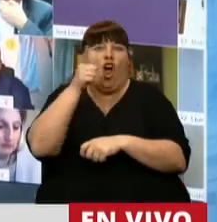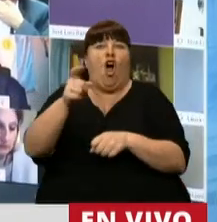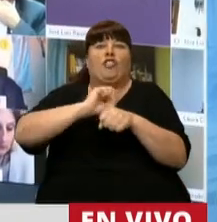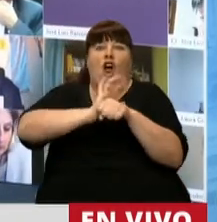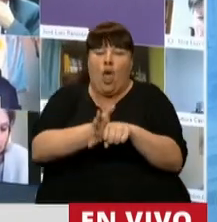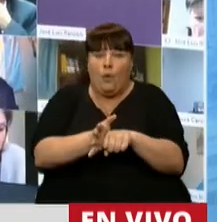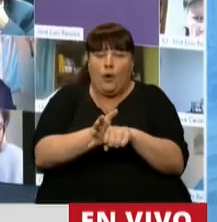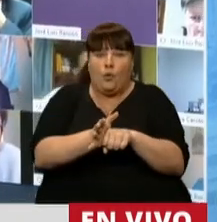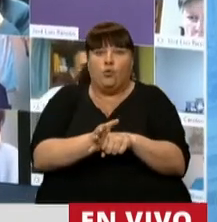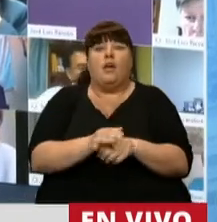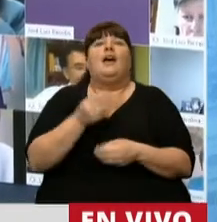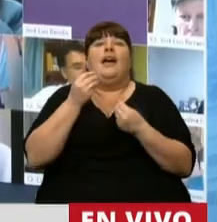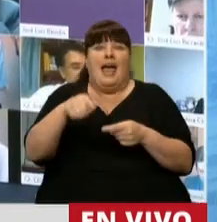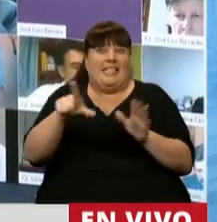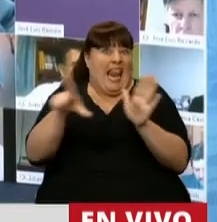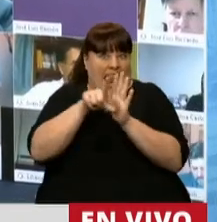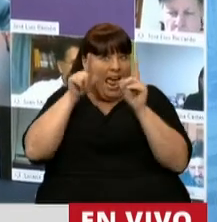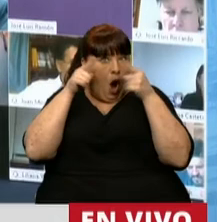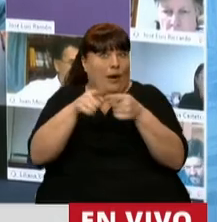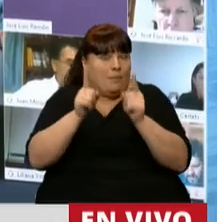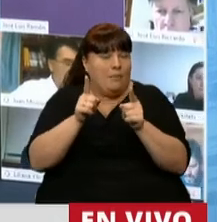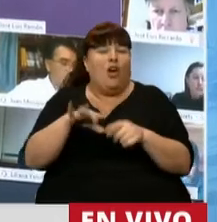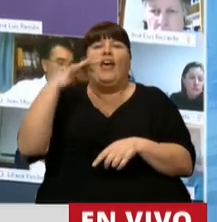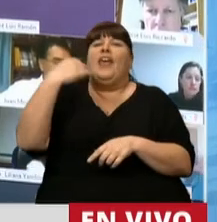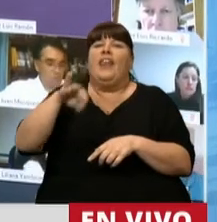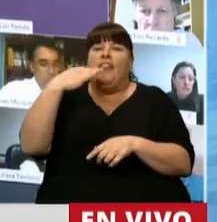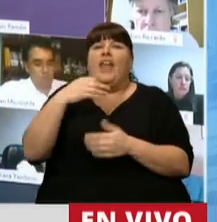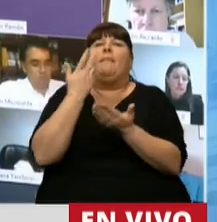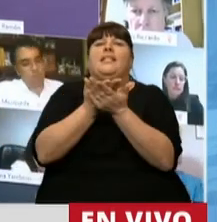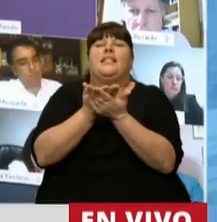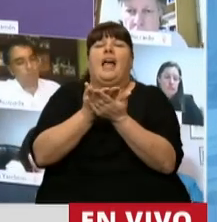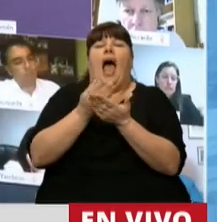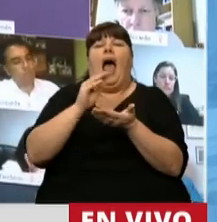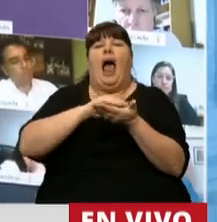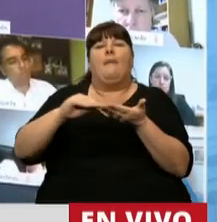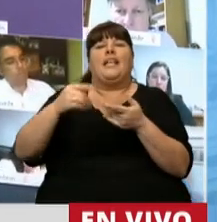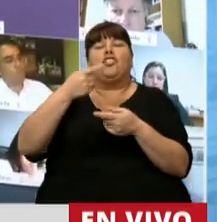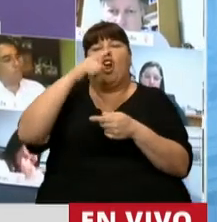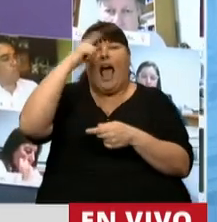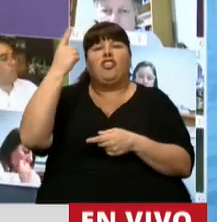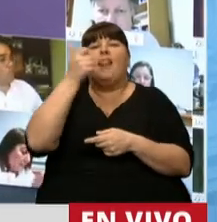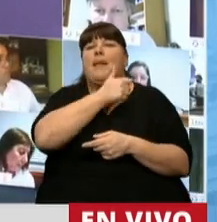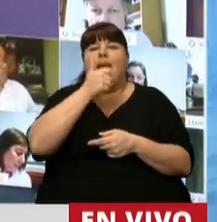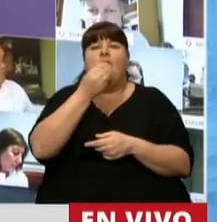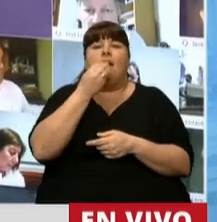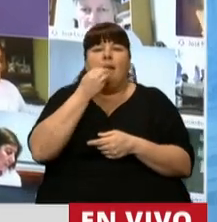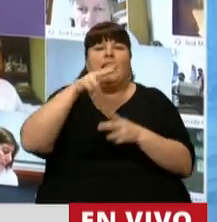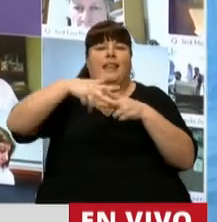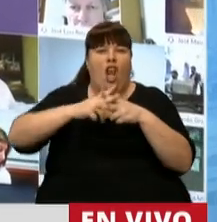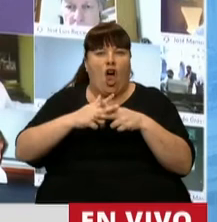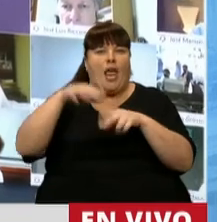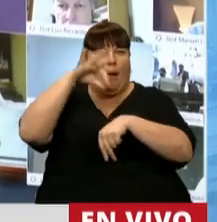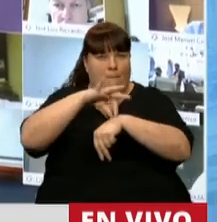el COVID-19 objeto de esta ley debe presentarlas a la Administración Nacional de Medicamentos, Alimentos y